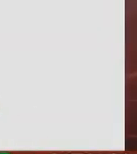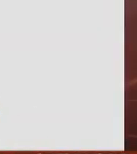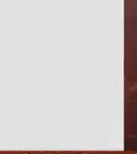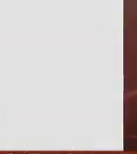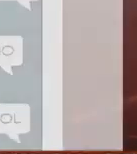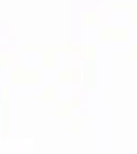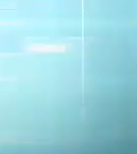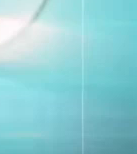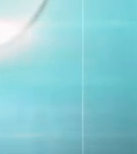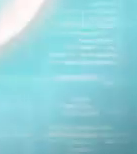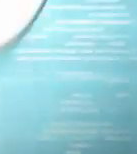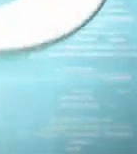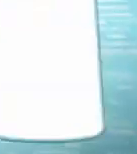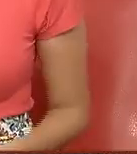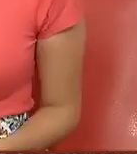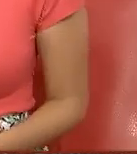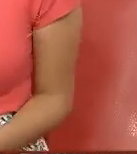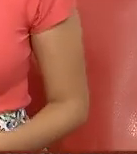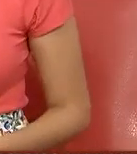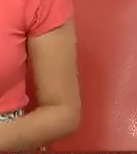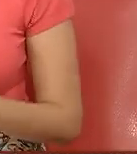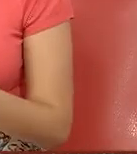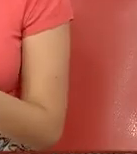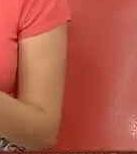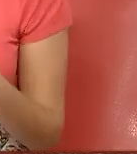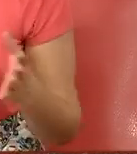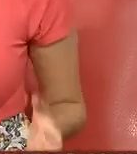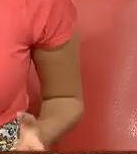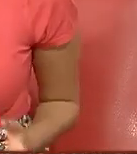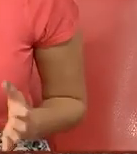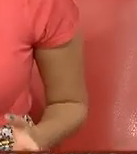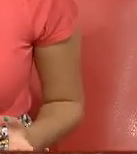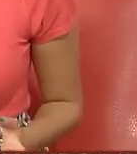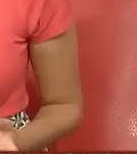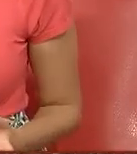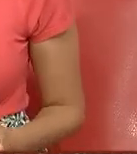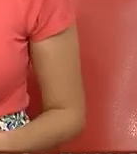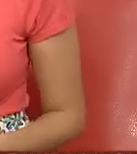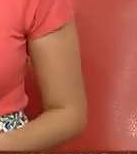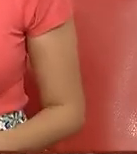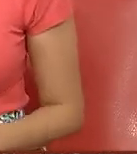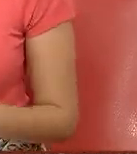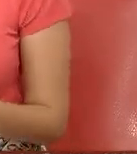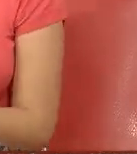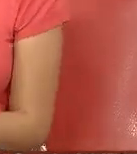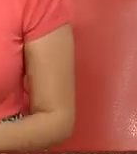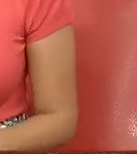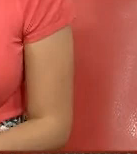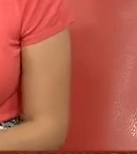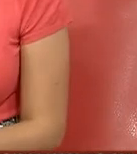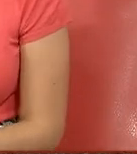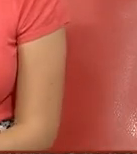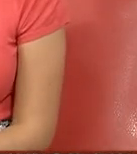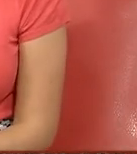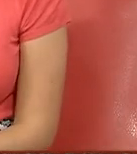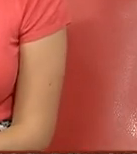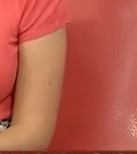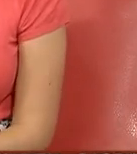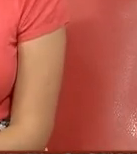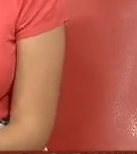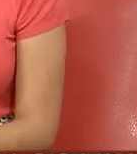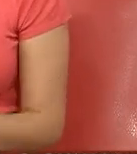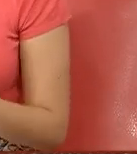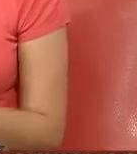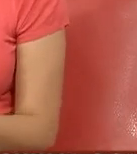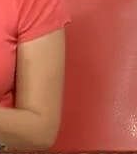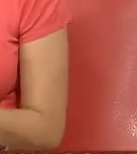tardaron en aparecer la gente se expresó como siempre a través del humor los mexicanos somos muy buenos para